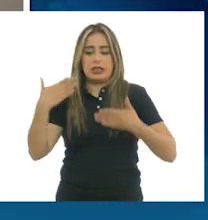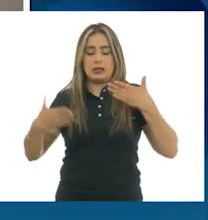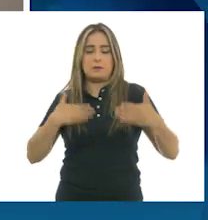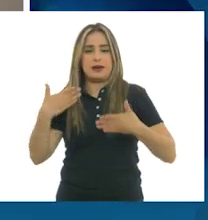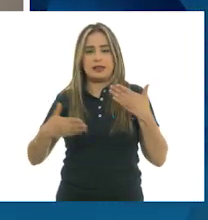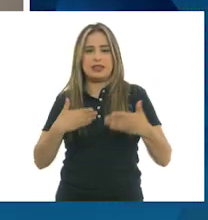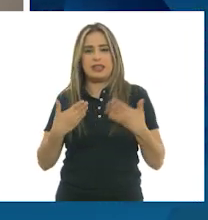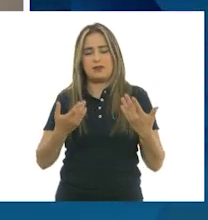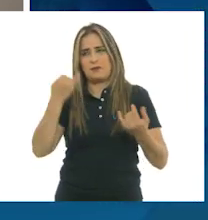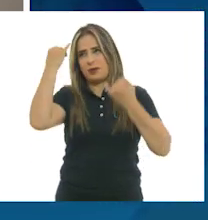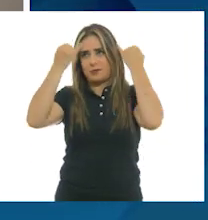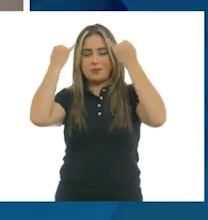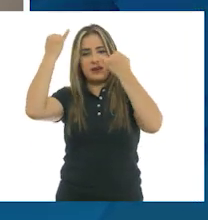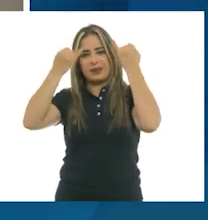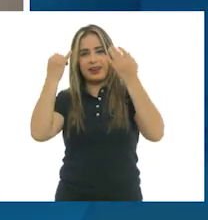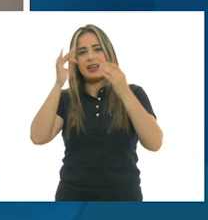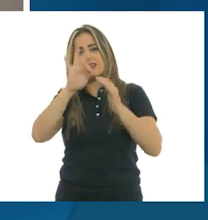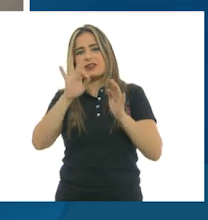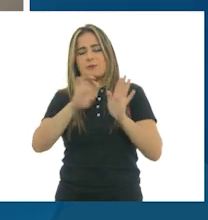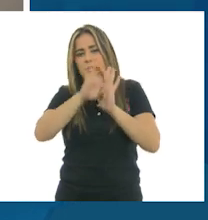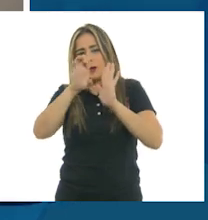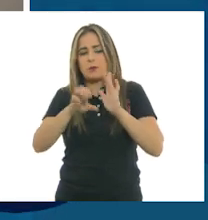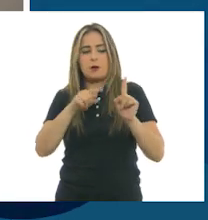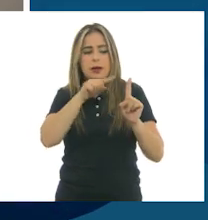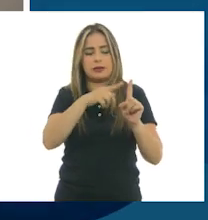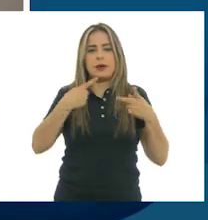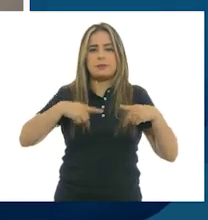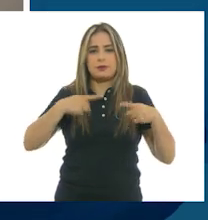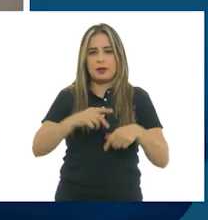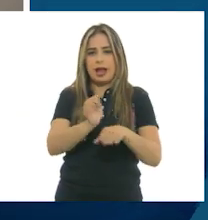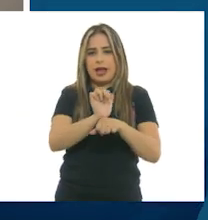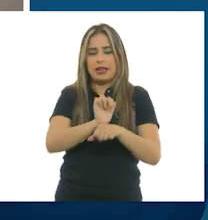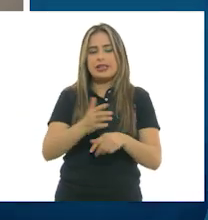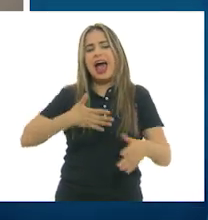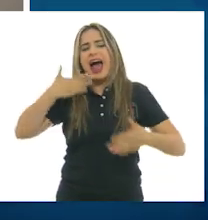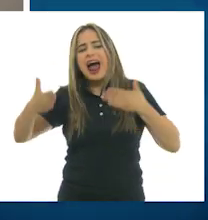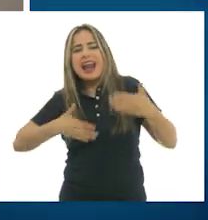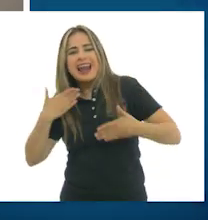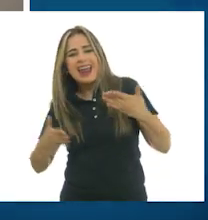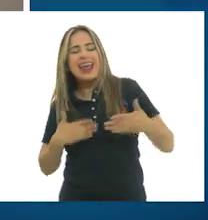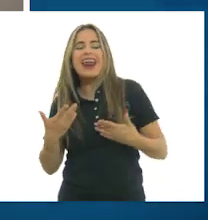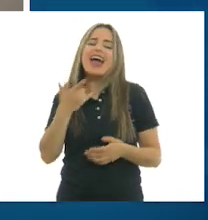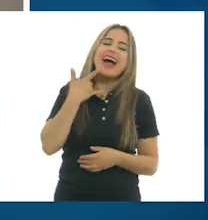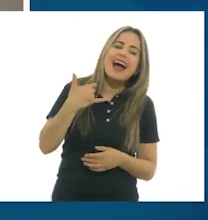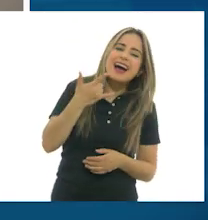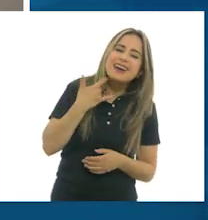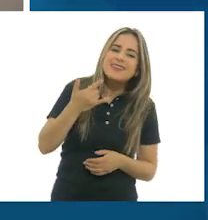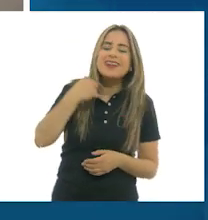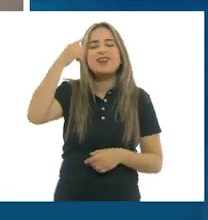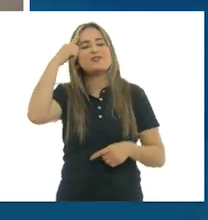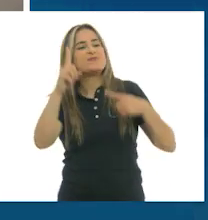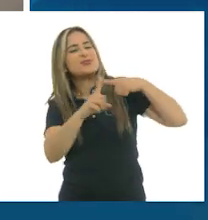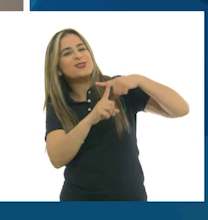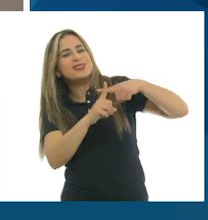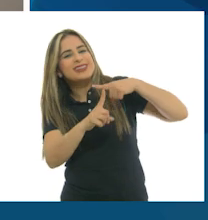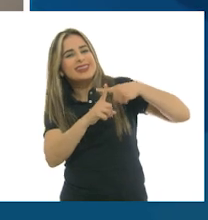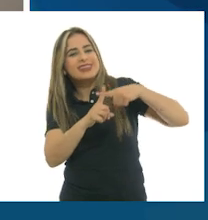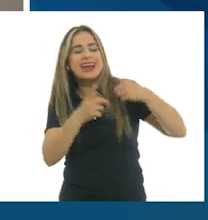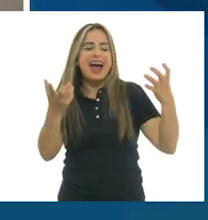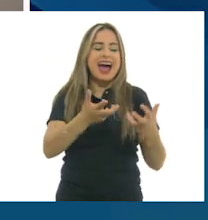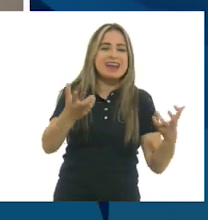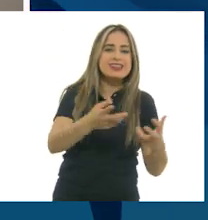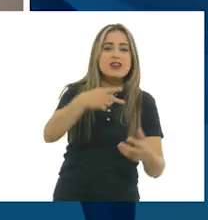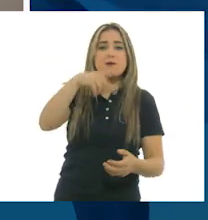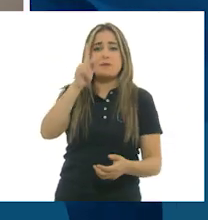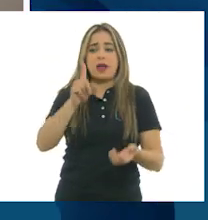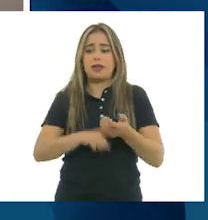personaje es muy amable y alegre, tal vez va a ser muy optimista y va a encontrar una forma de hacerlo. Pero si el